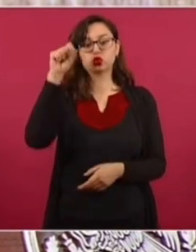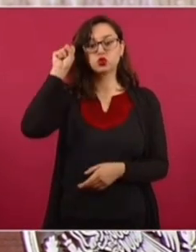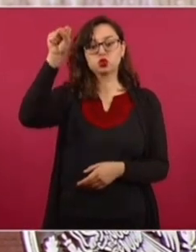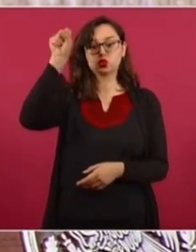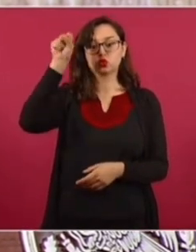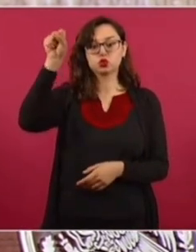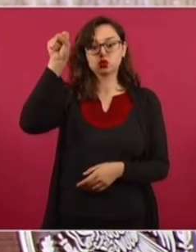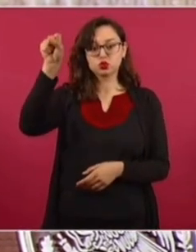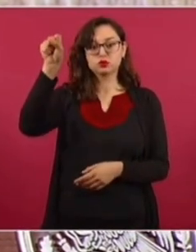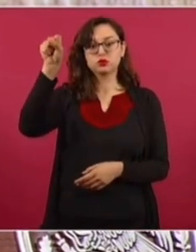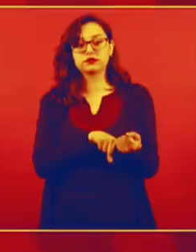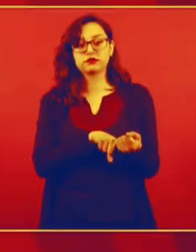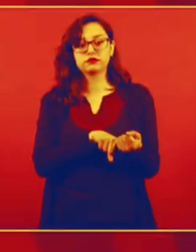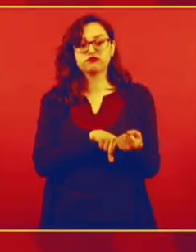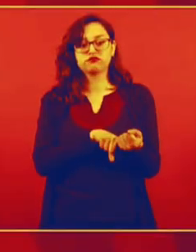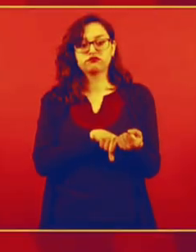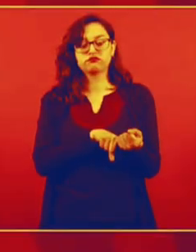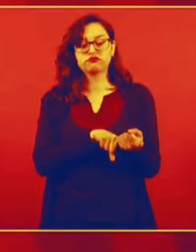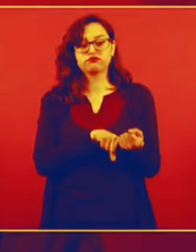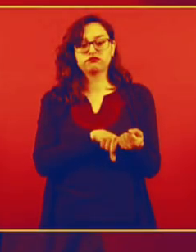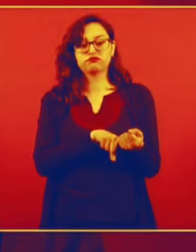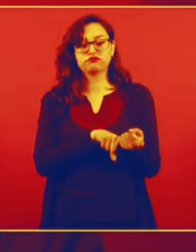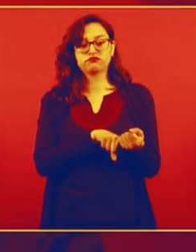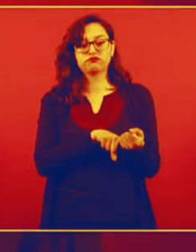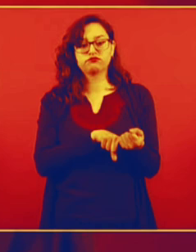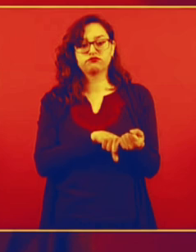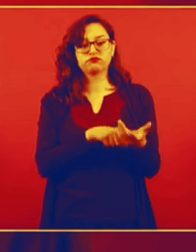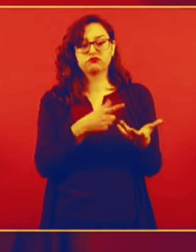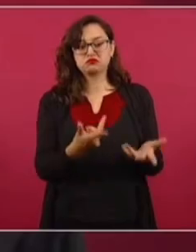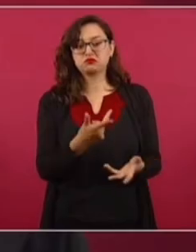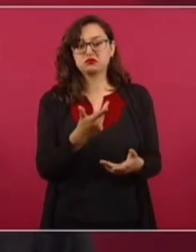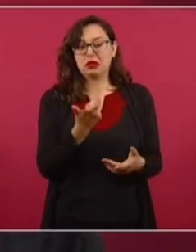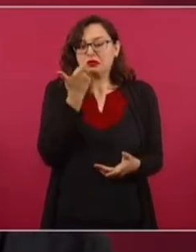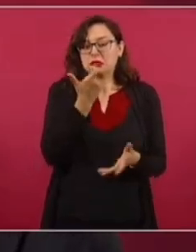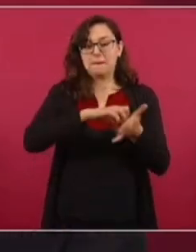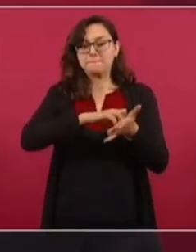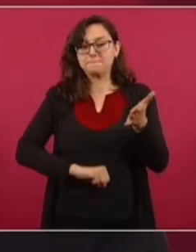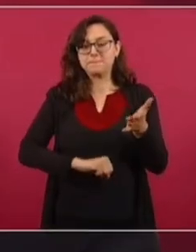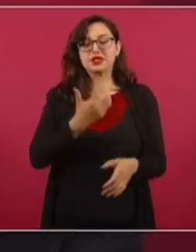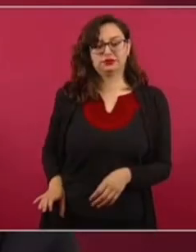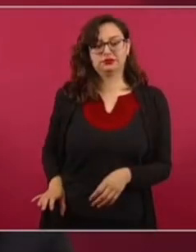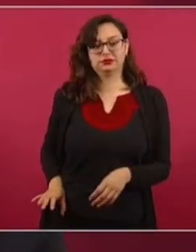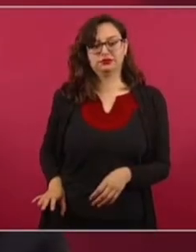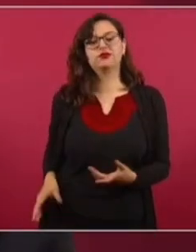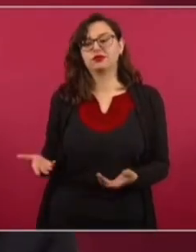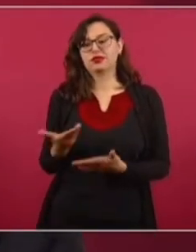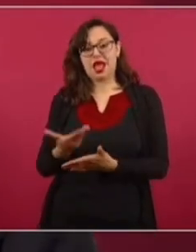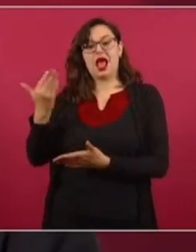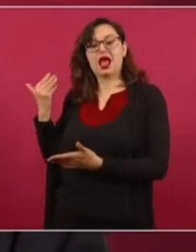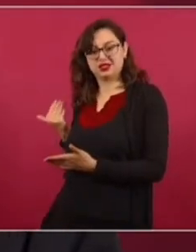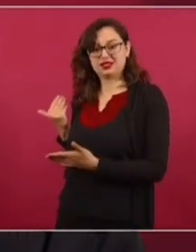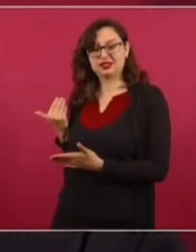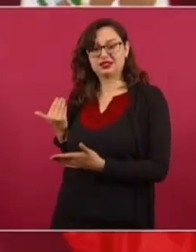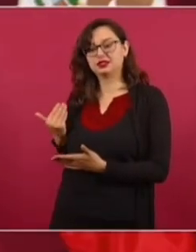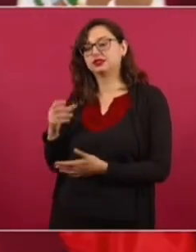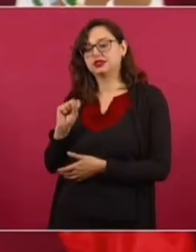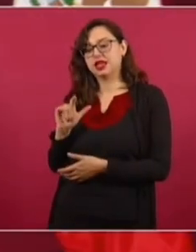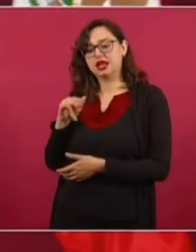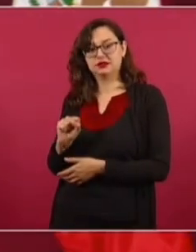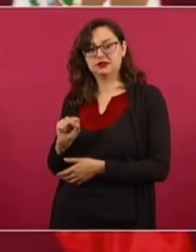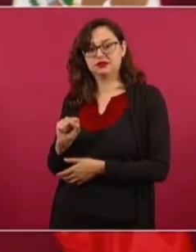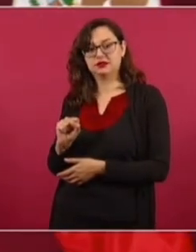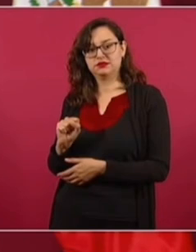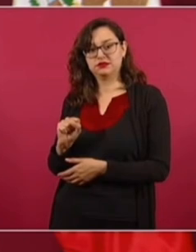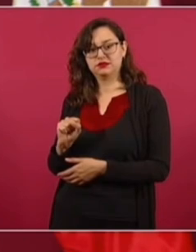de haberse quedado, creo que con un 5% de lo que fue la liquidación que se hizo cuando Salinas de Gortari